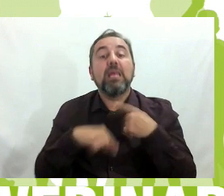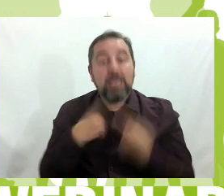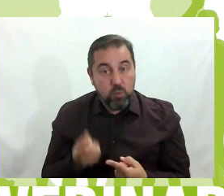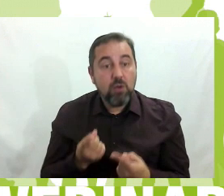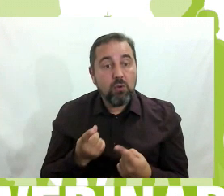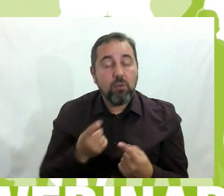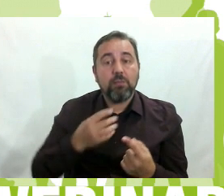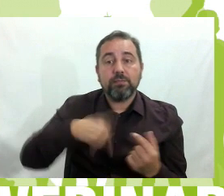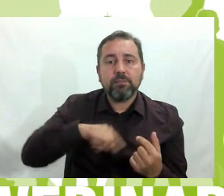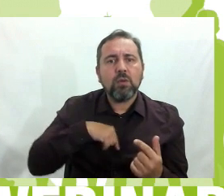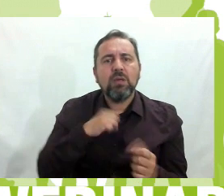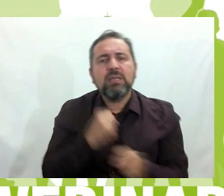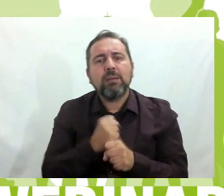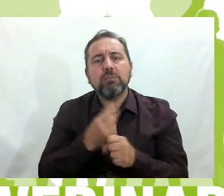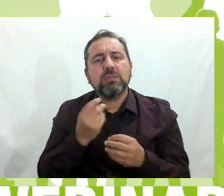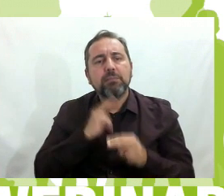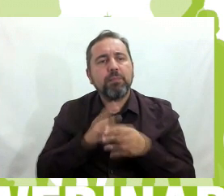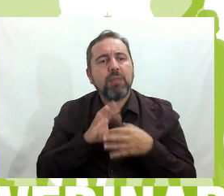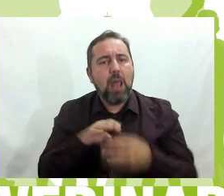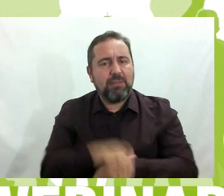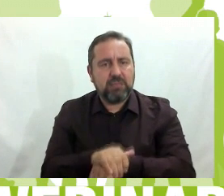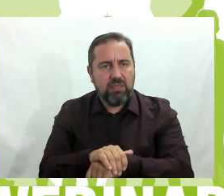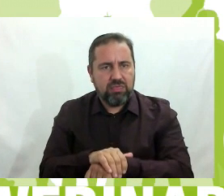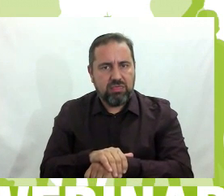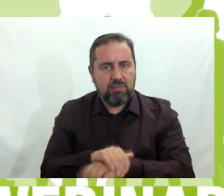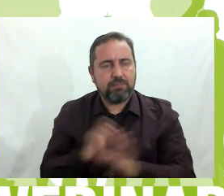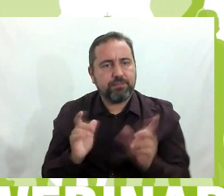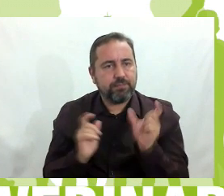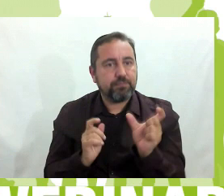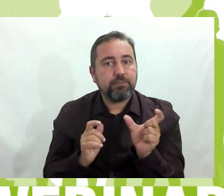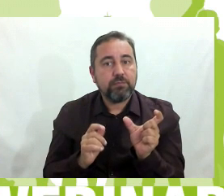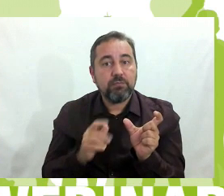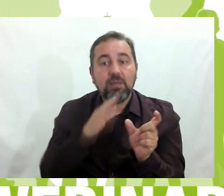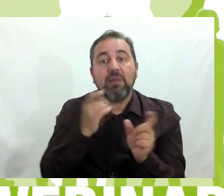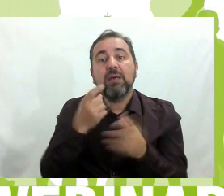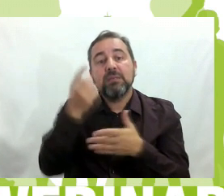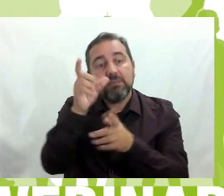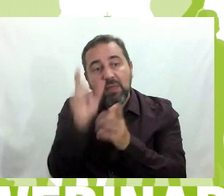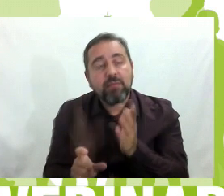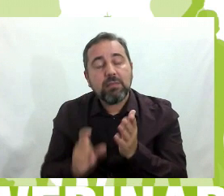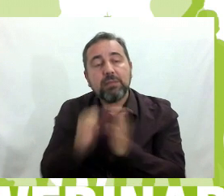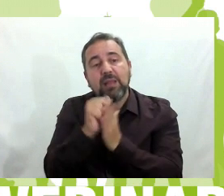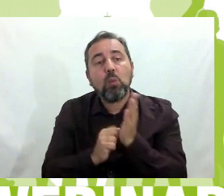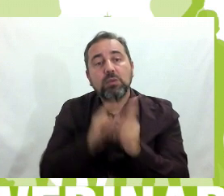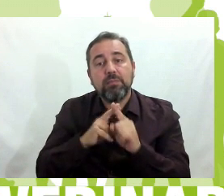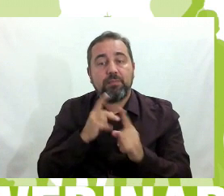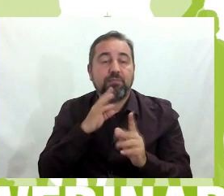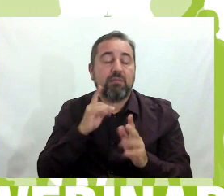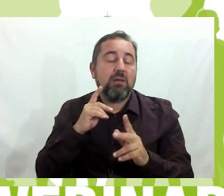nosotros trabajamos mucho la amistad. Aquí es que había conectado artículos del Diario Feminista, que podéis leer,